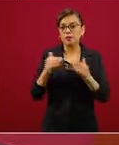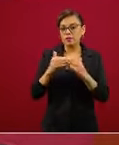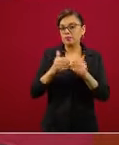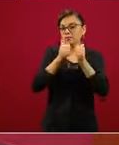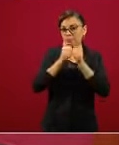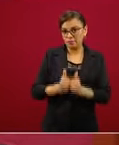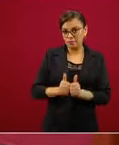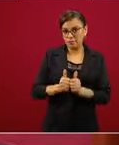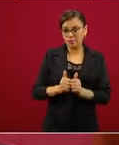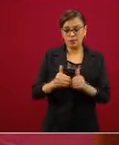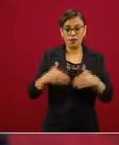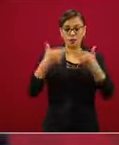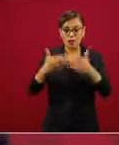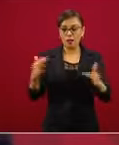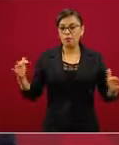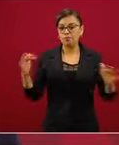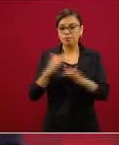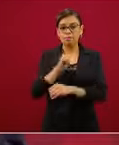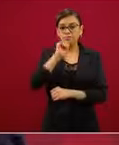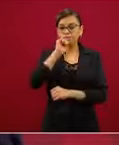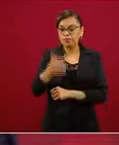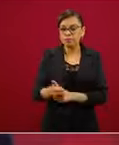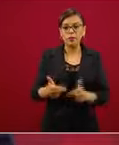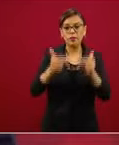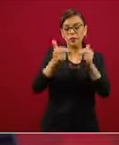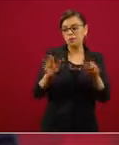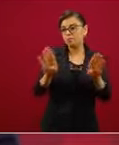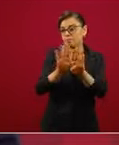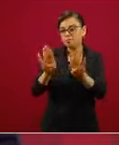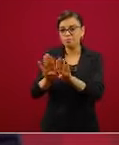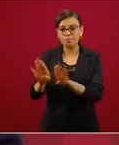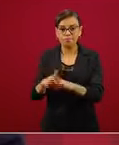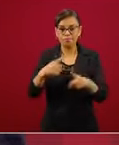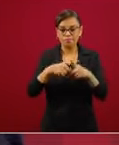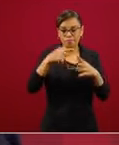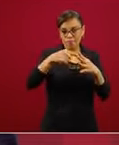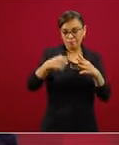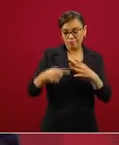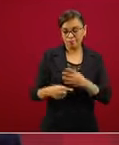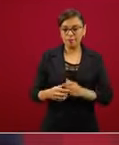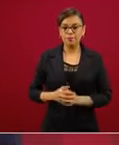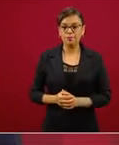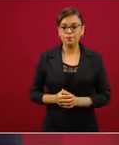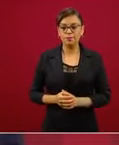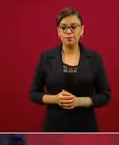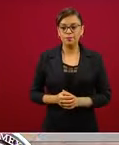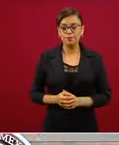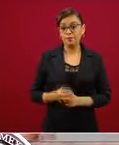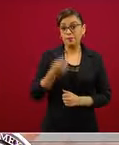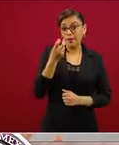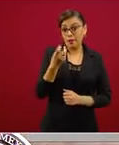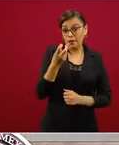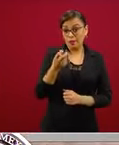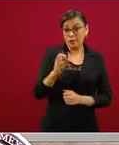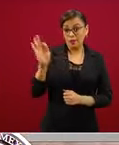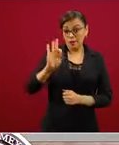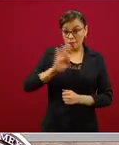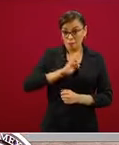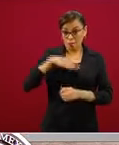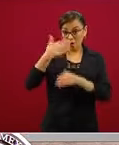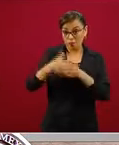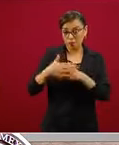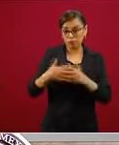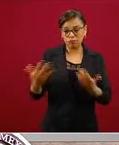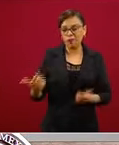Hay que considerar varios componentes, la probabilidad de que ocurra un evento indeseado, el impacto que este puede